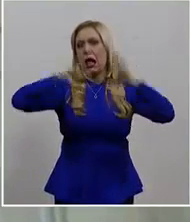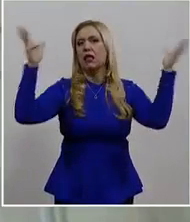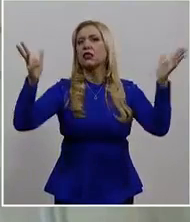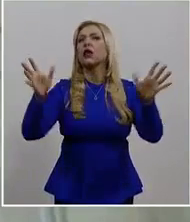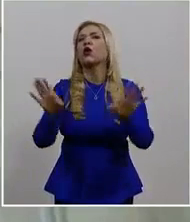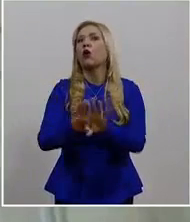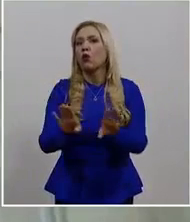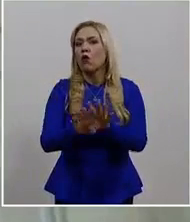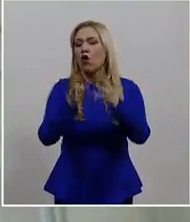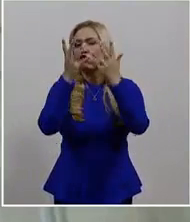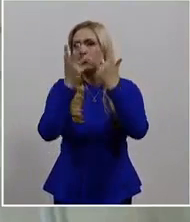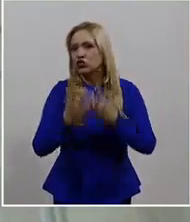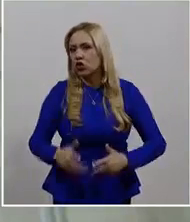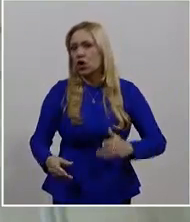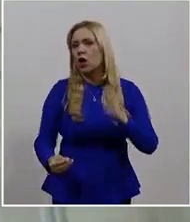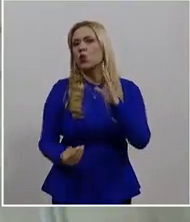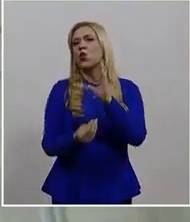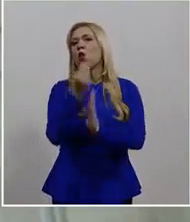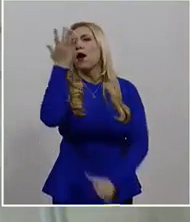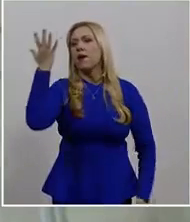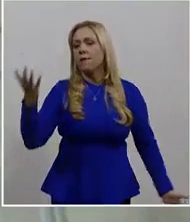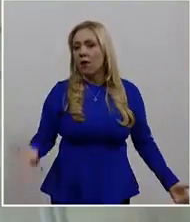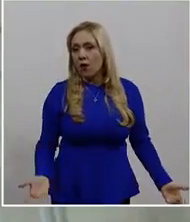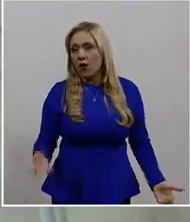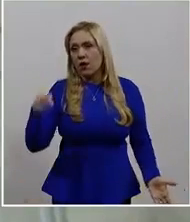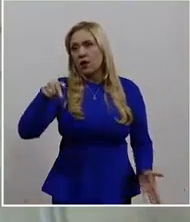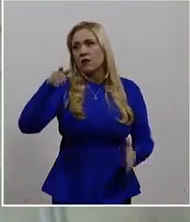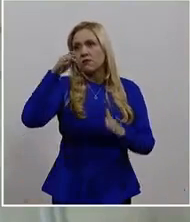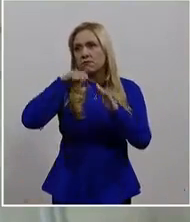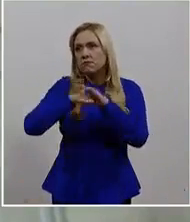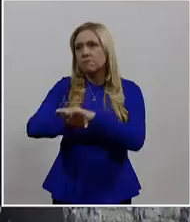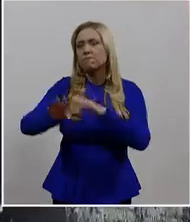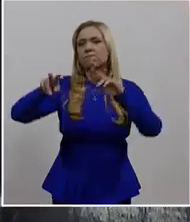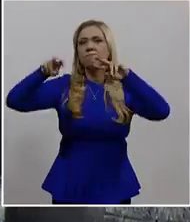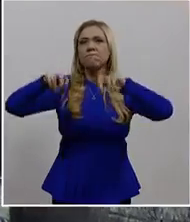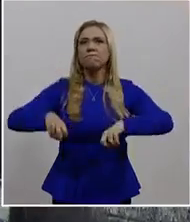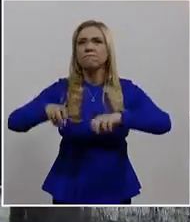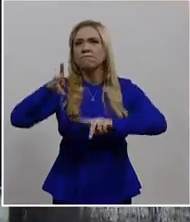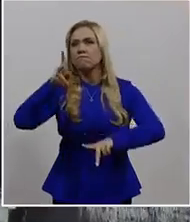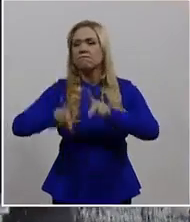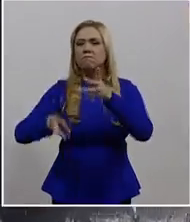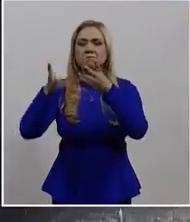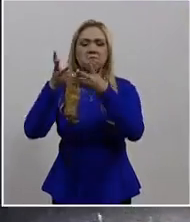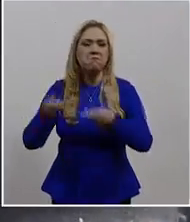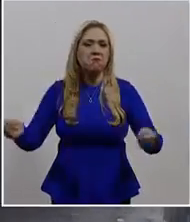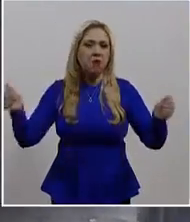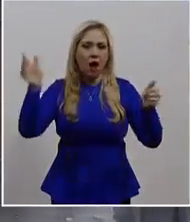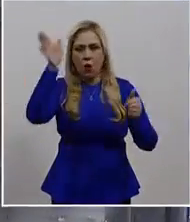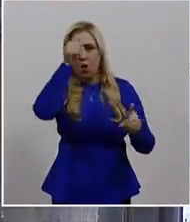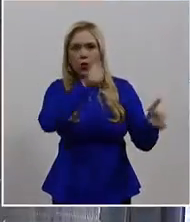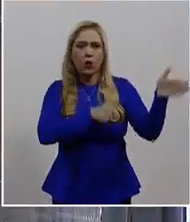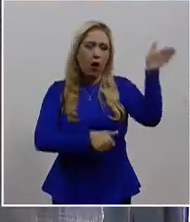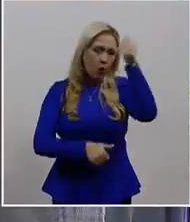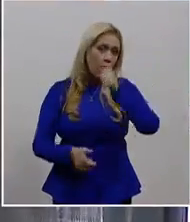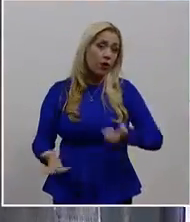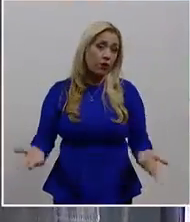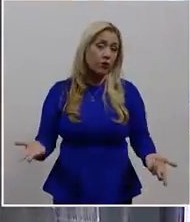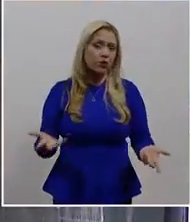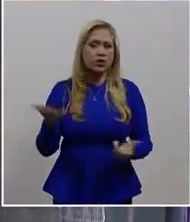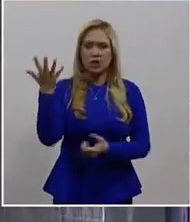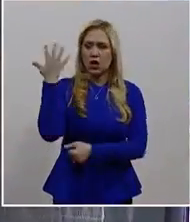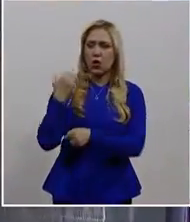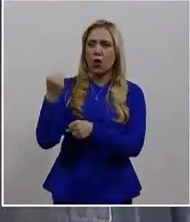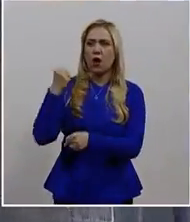total del modelo de justicia laboral. Recordaron que han pasado más de cinco años de la